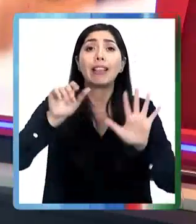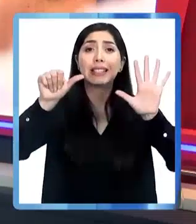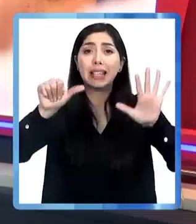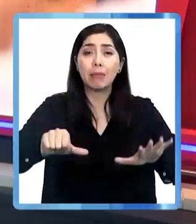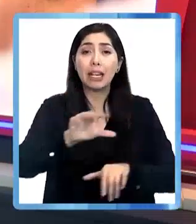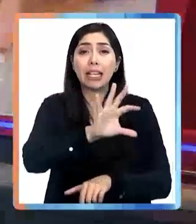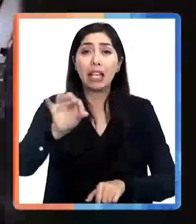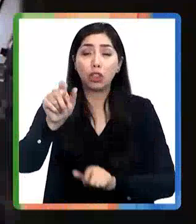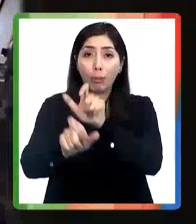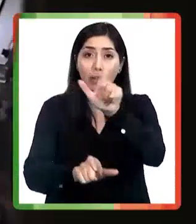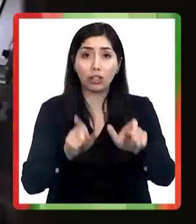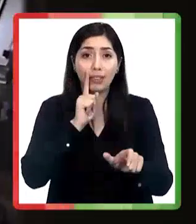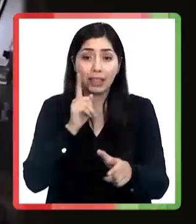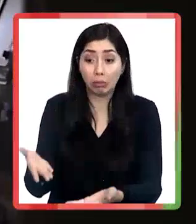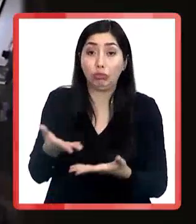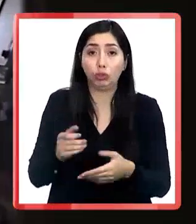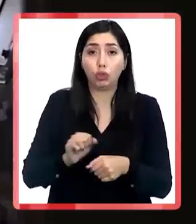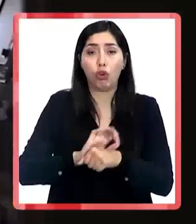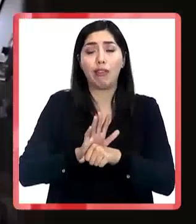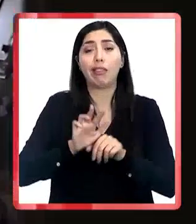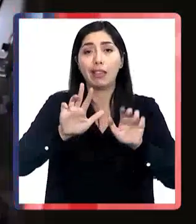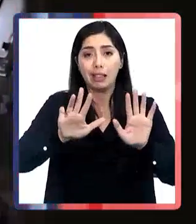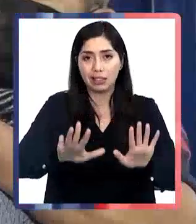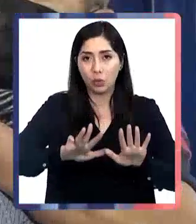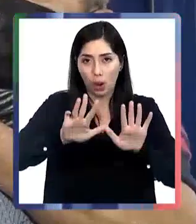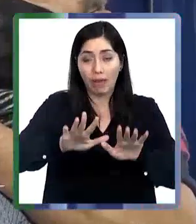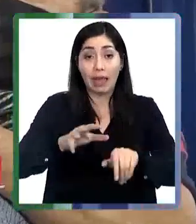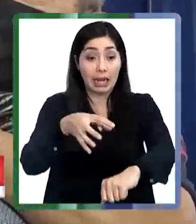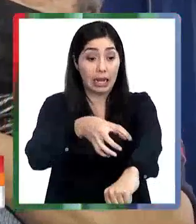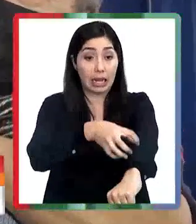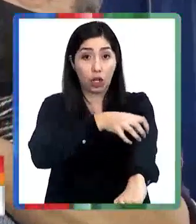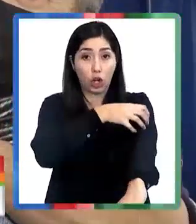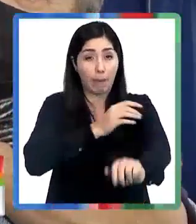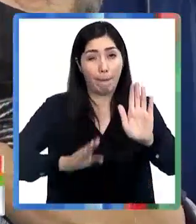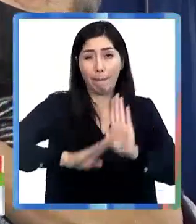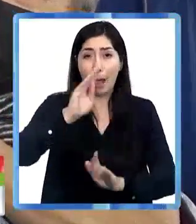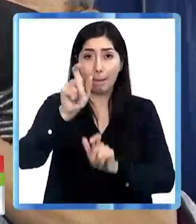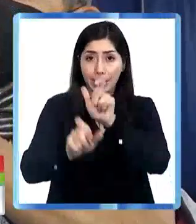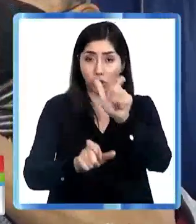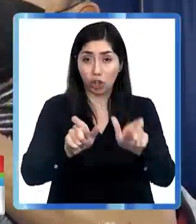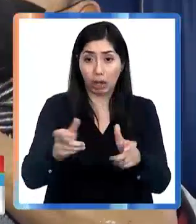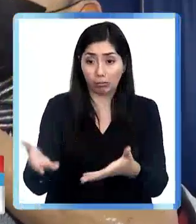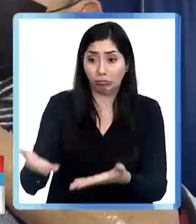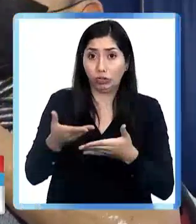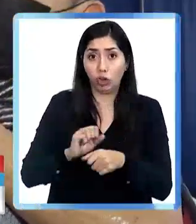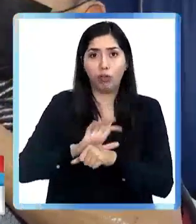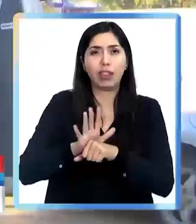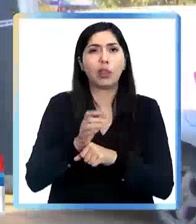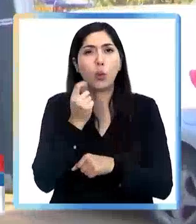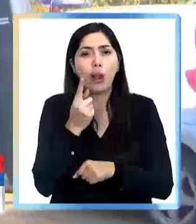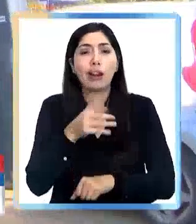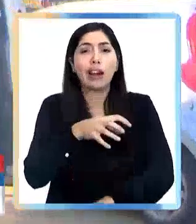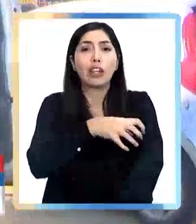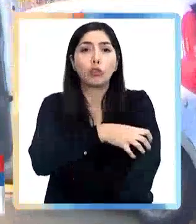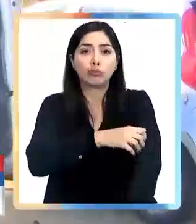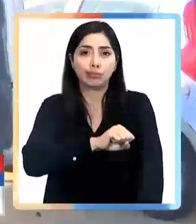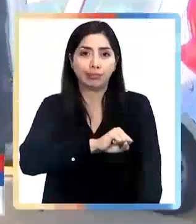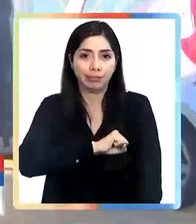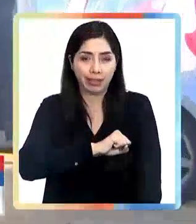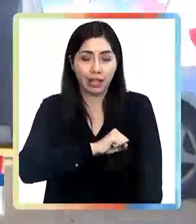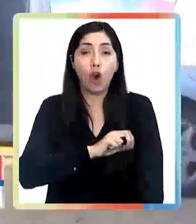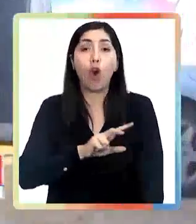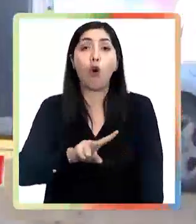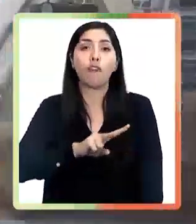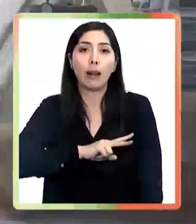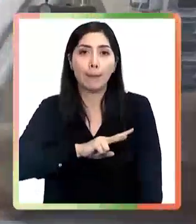6,500 casos de COVID-19. Las regiones donde más personas se están contagiando son la metropolitana